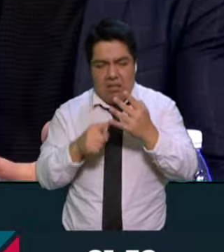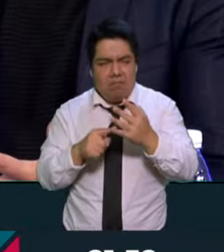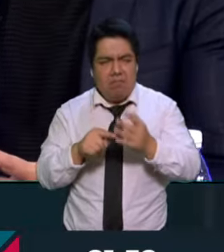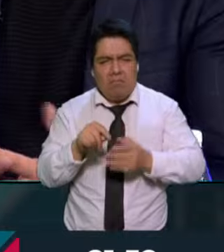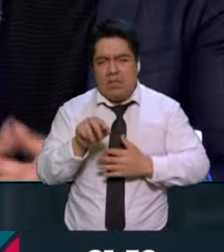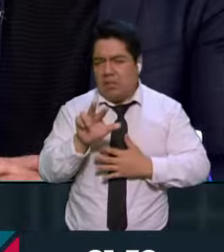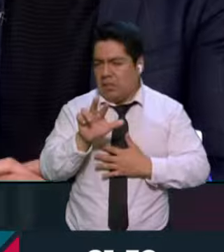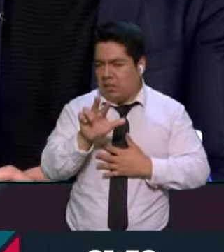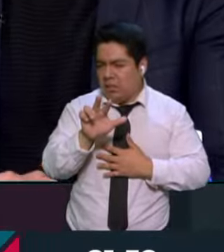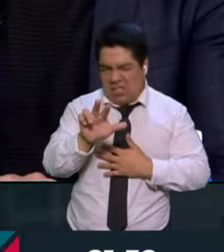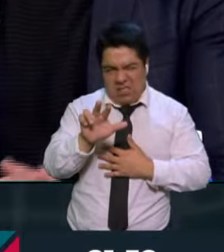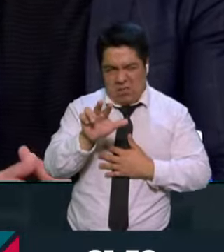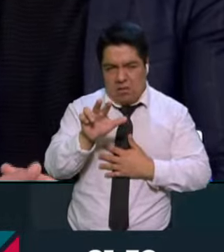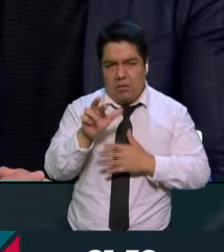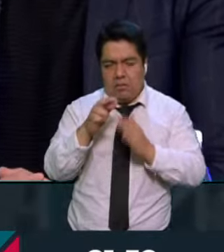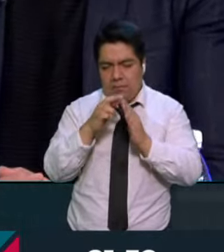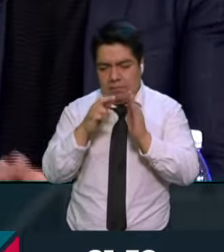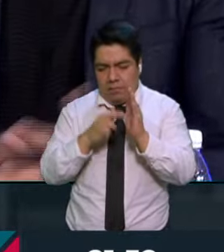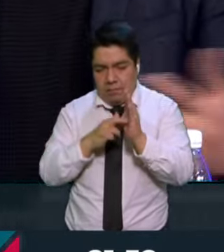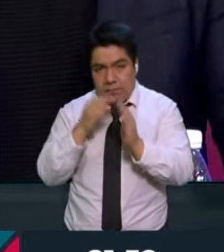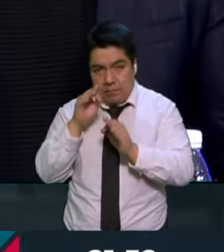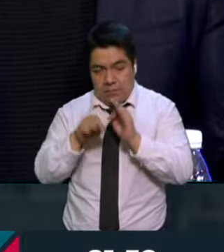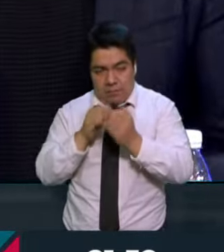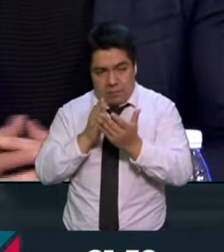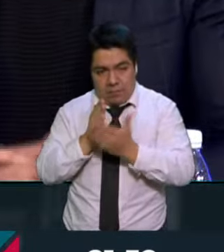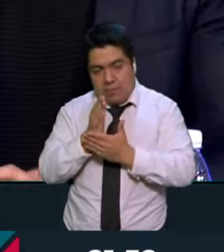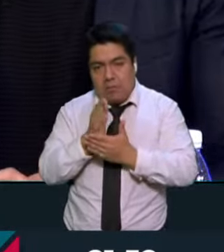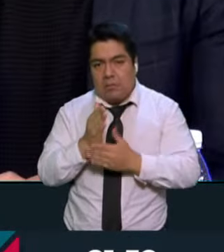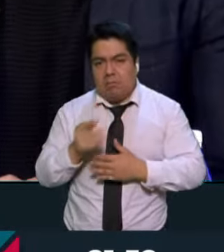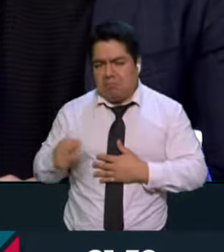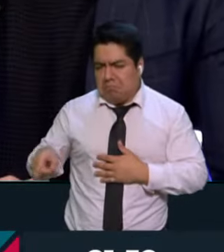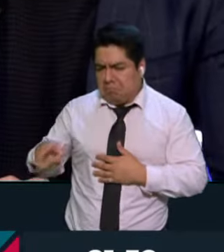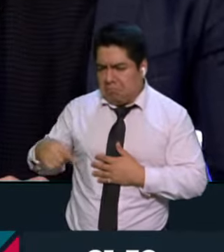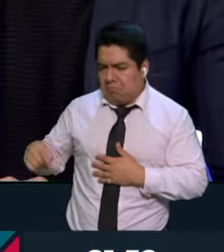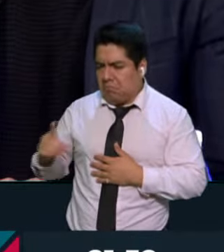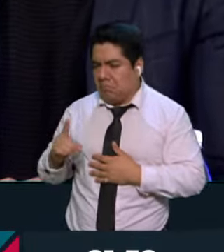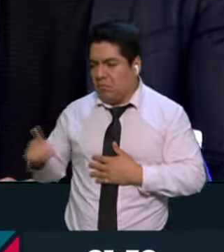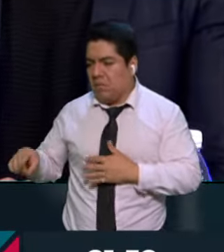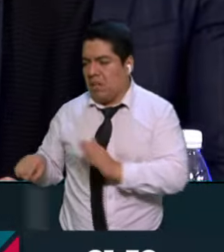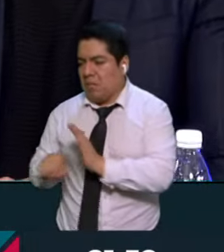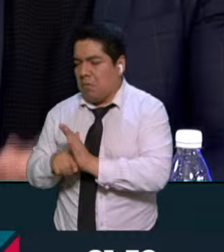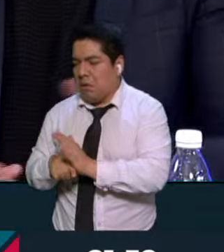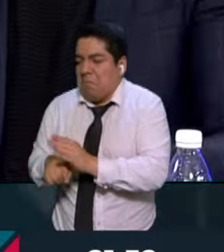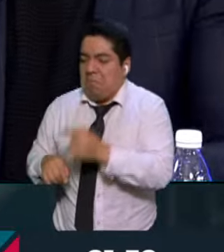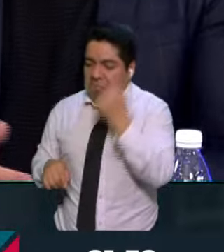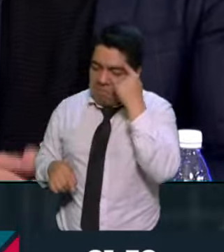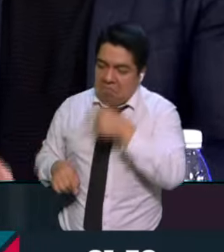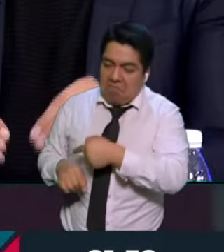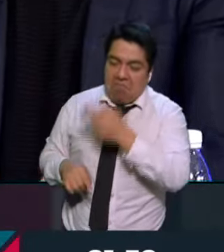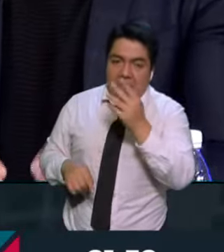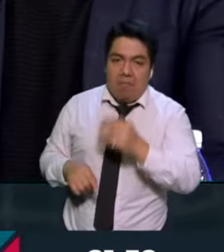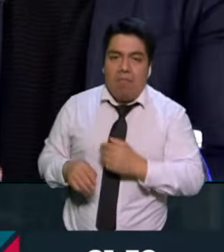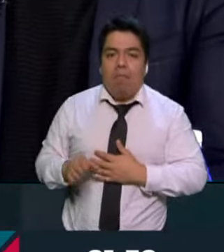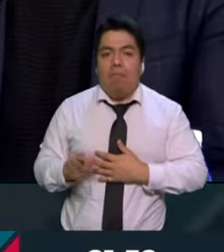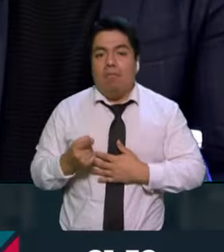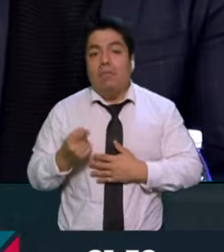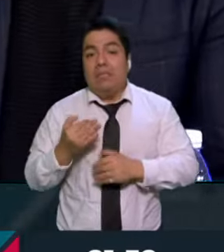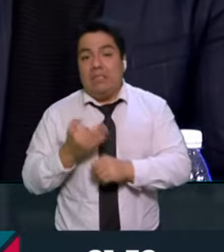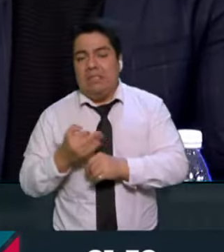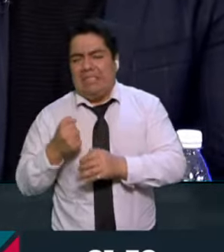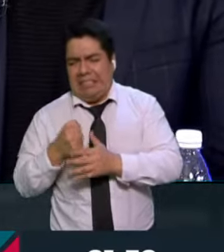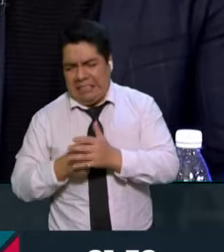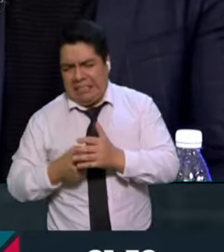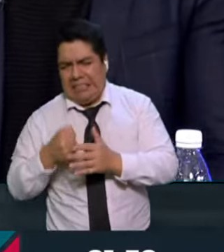reformas que pretenden pasar, bueno, y no van a necesitar a las minorías. Claro está. Por eso se está peleando,